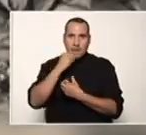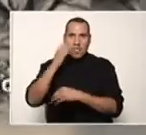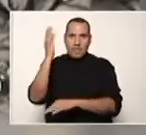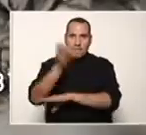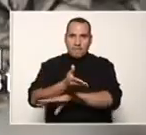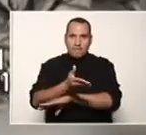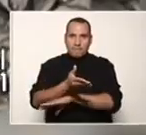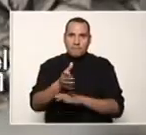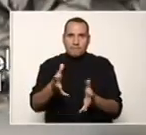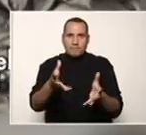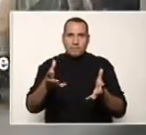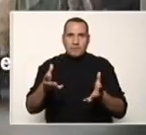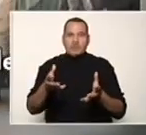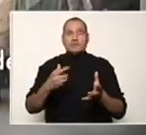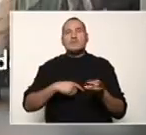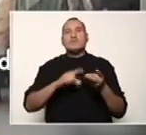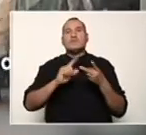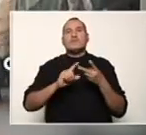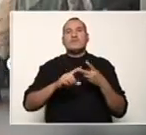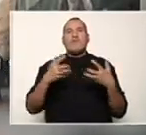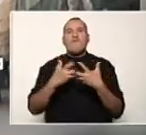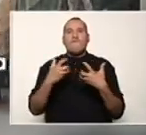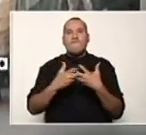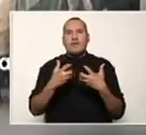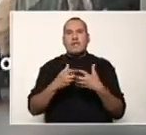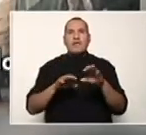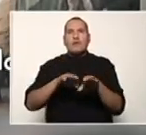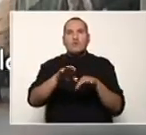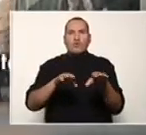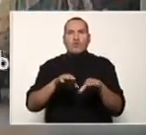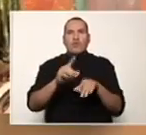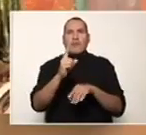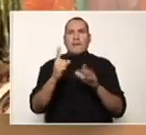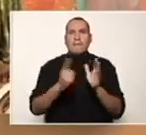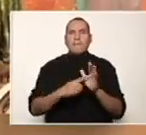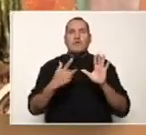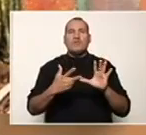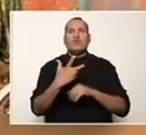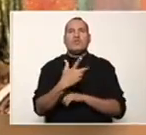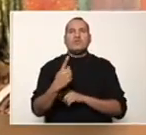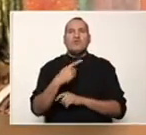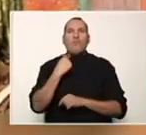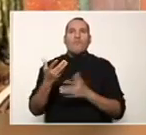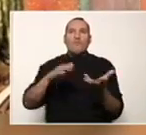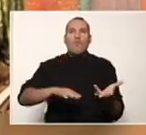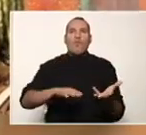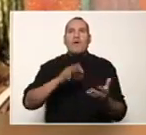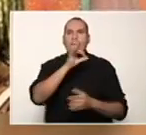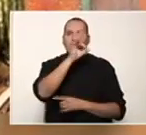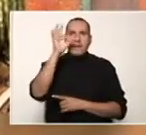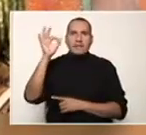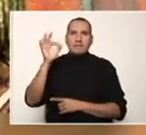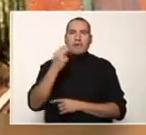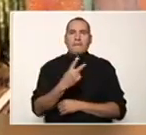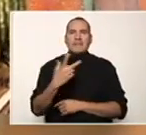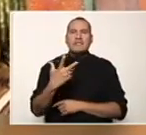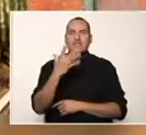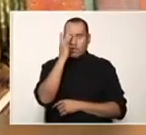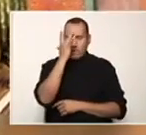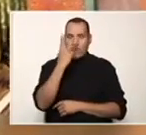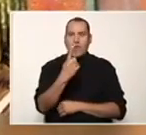también en la batalla del asedio de San Carlos en 1831. Muere en Barquisimeto el 25 de febrero de